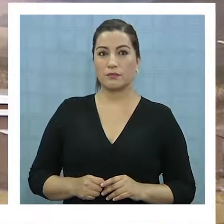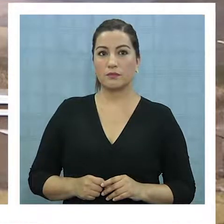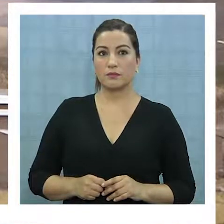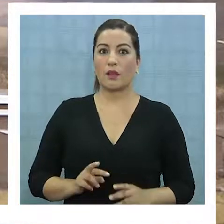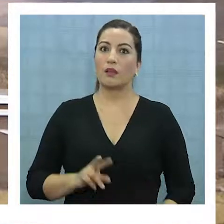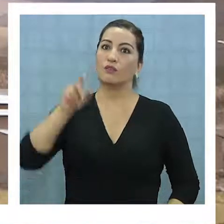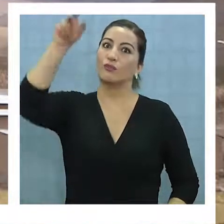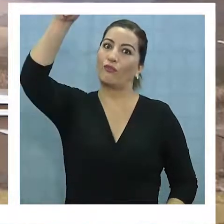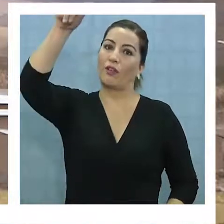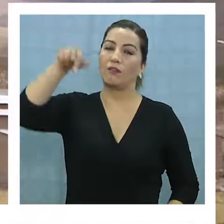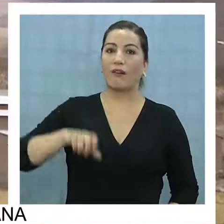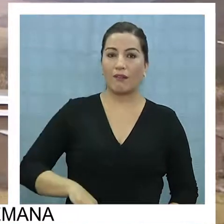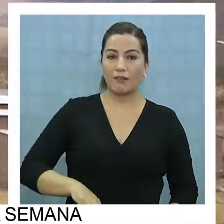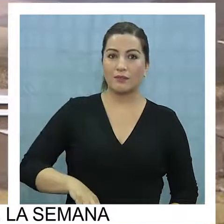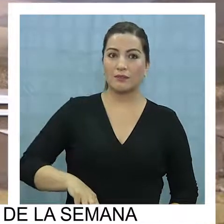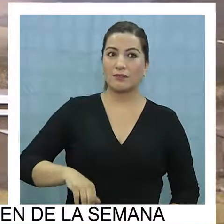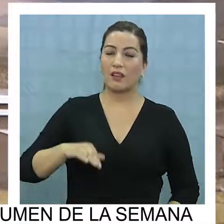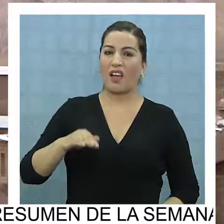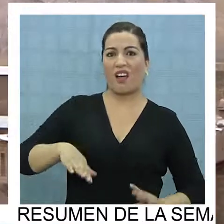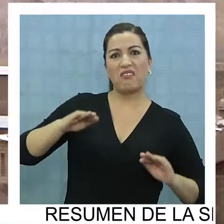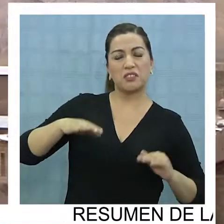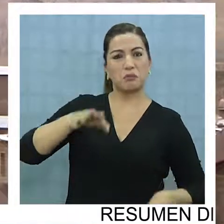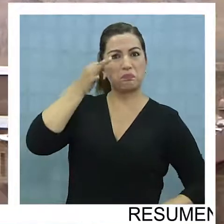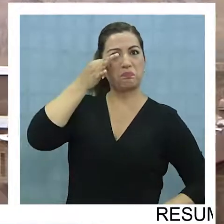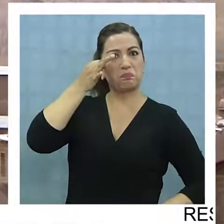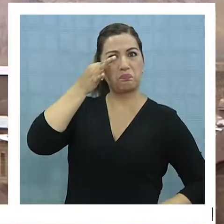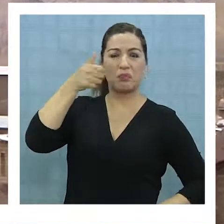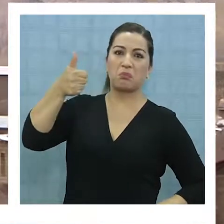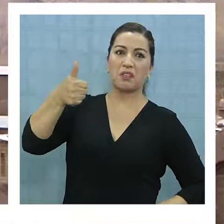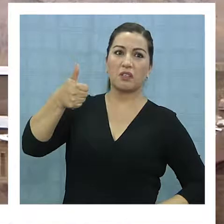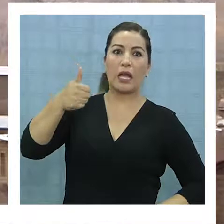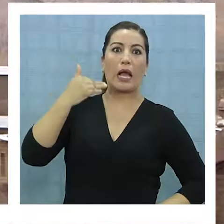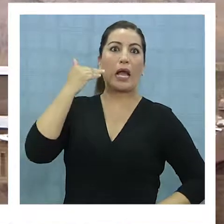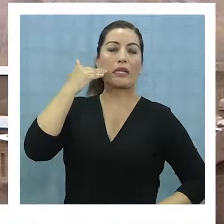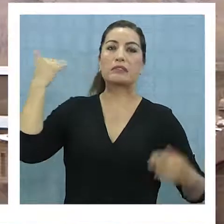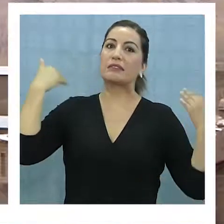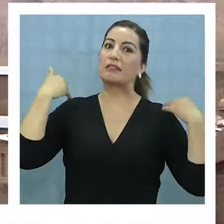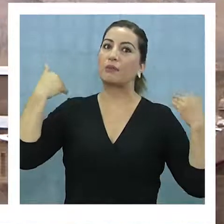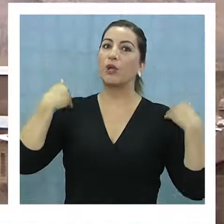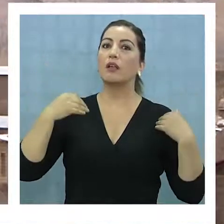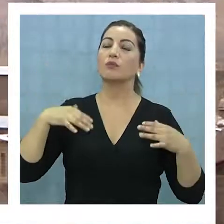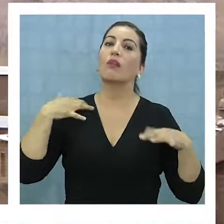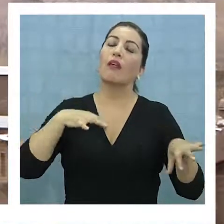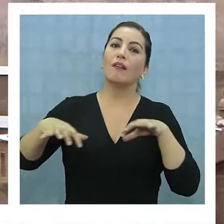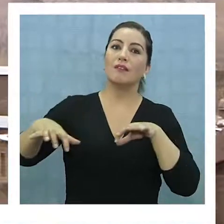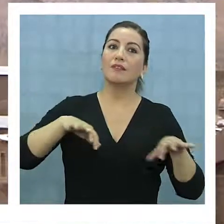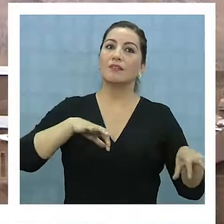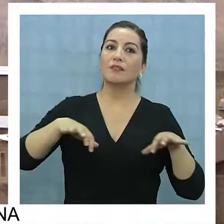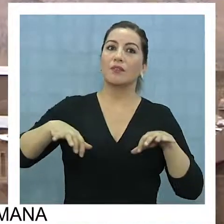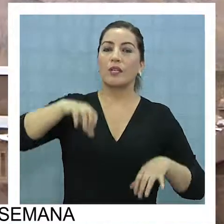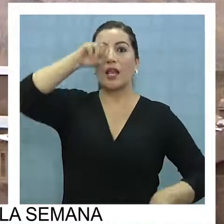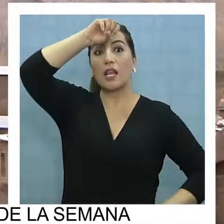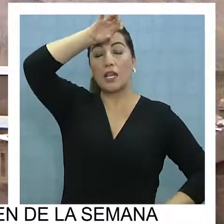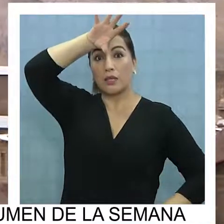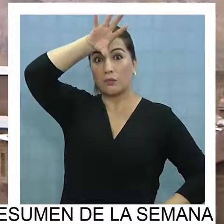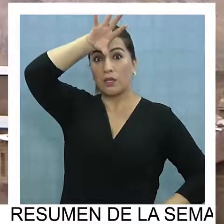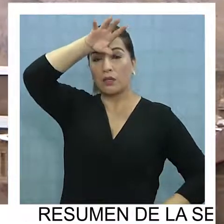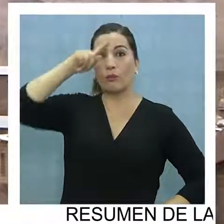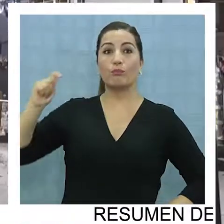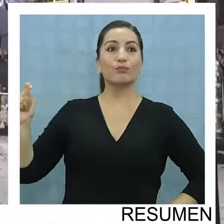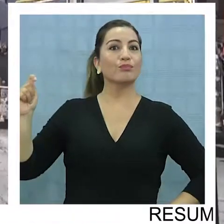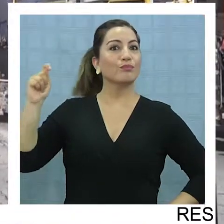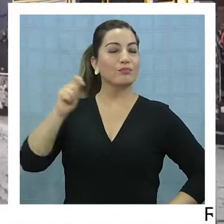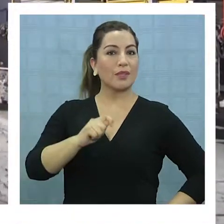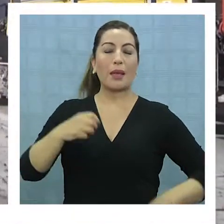Subir y bajar la montaña, aunque a simple vista parece casi deportivo, es una actividad que en las zonas mineras como es